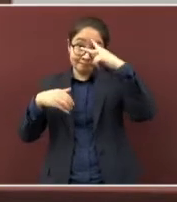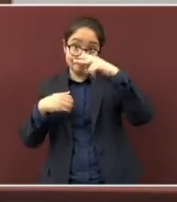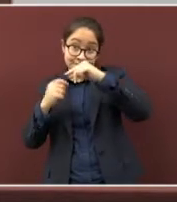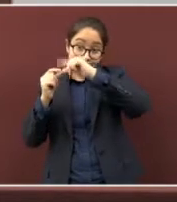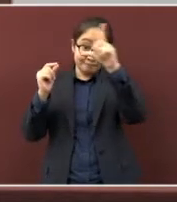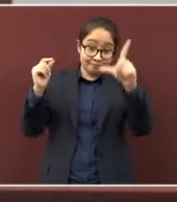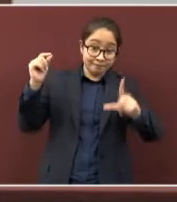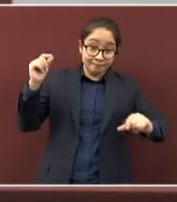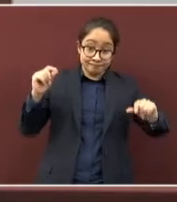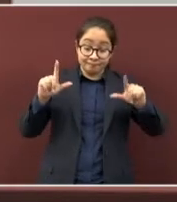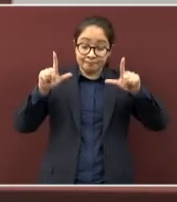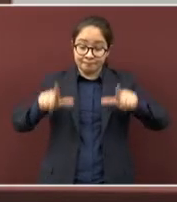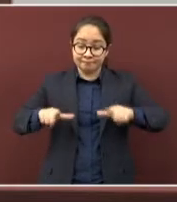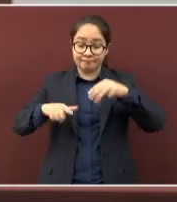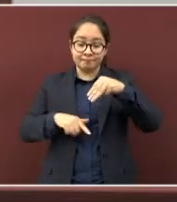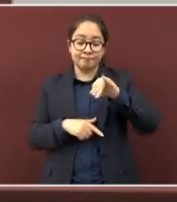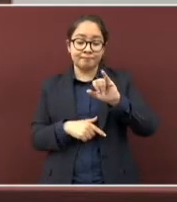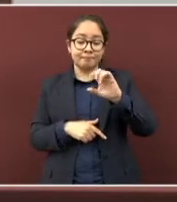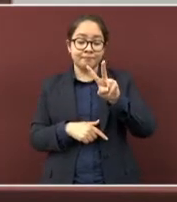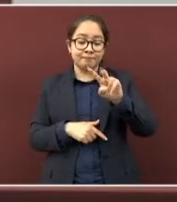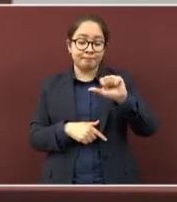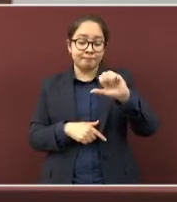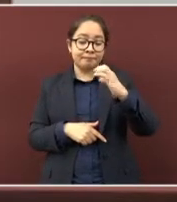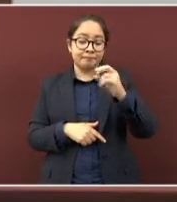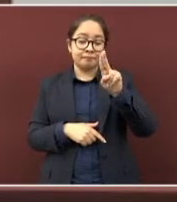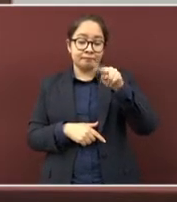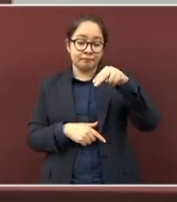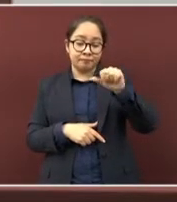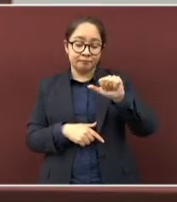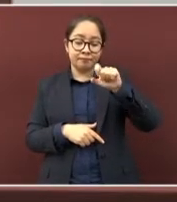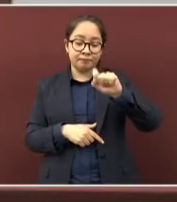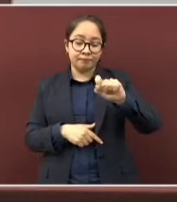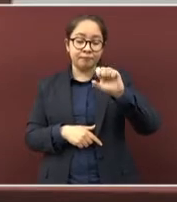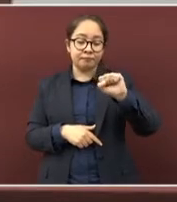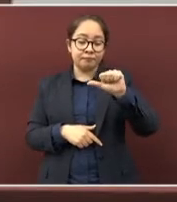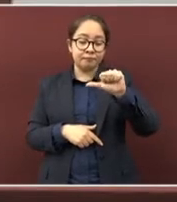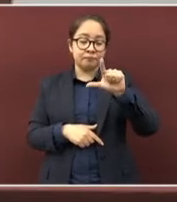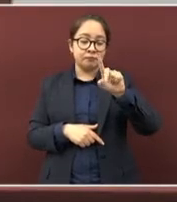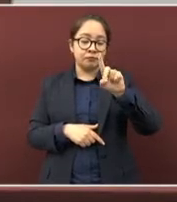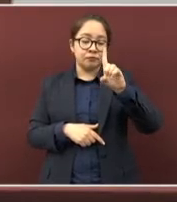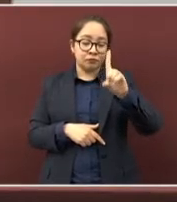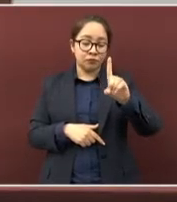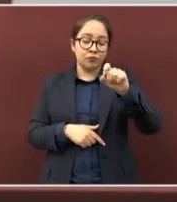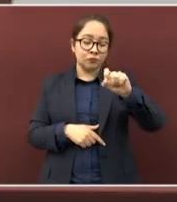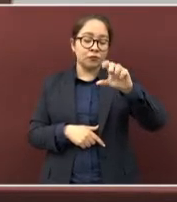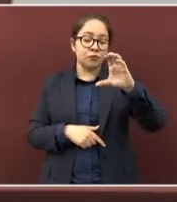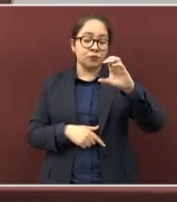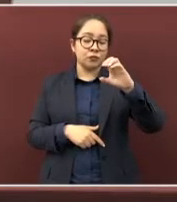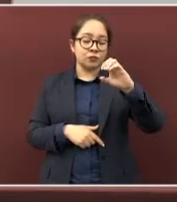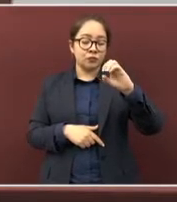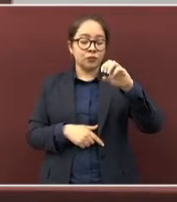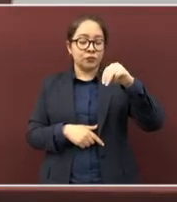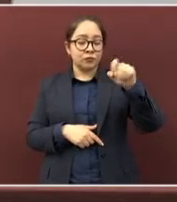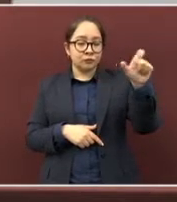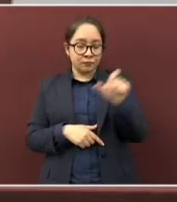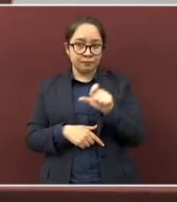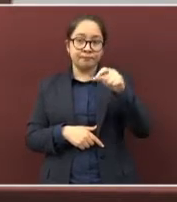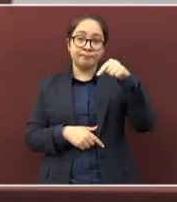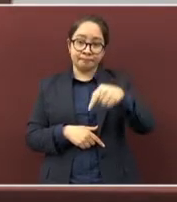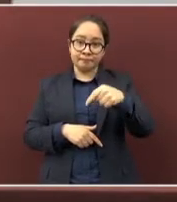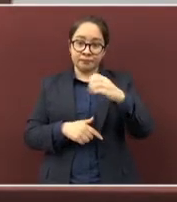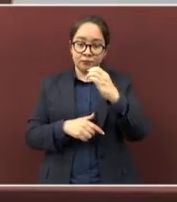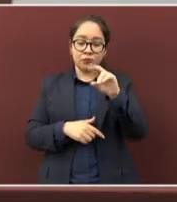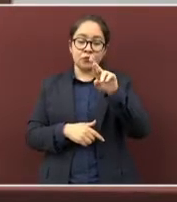de mivacuna.salud.gov.mx, presentar CURP, comprobante de